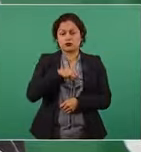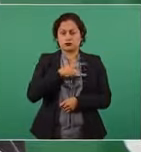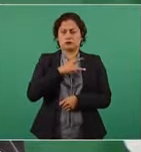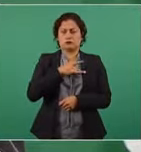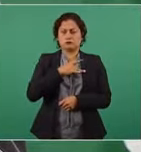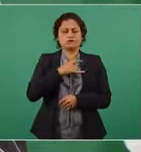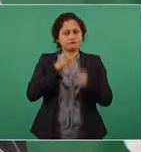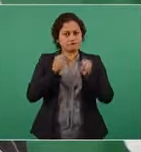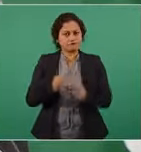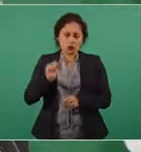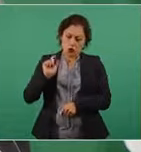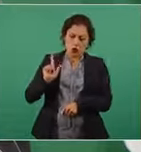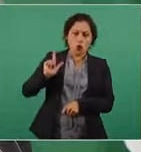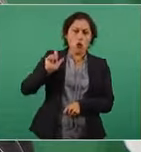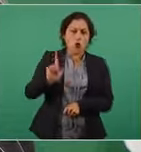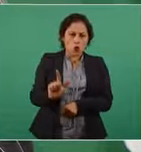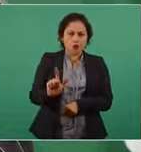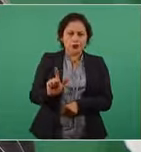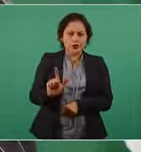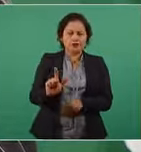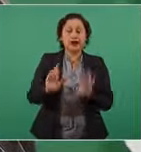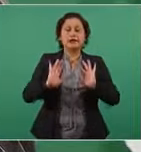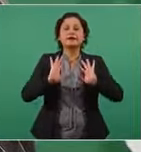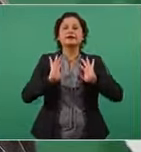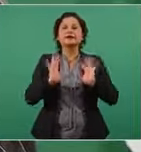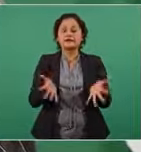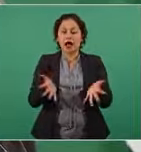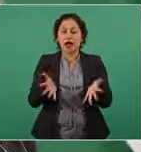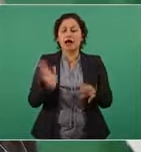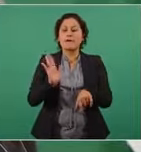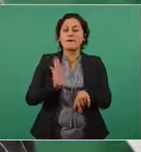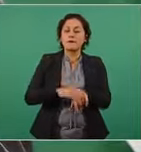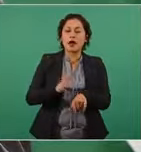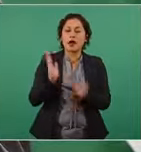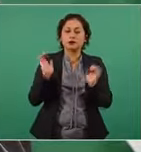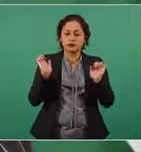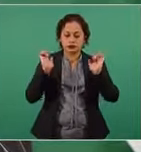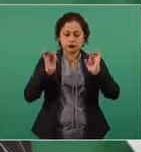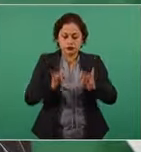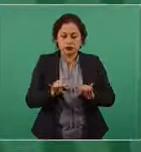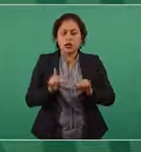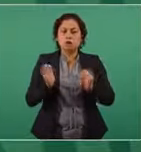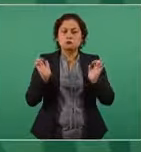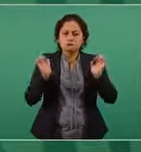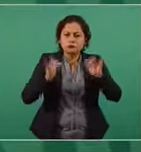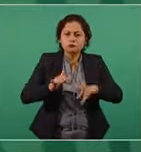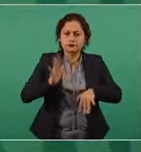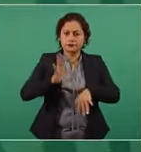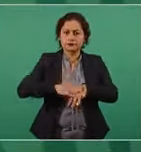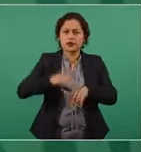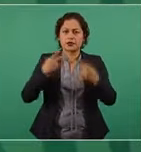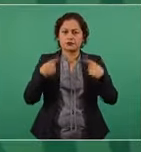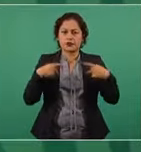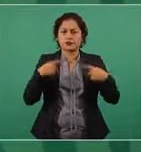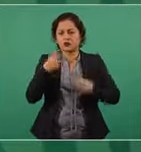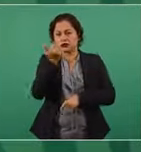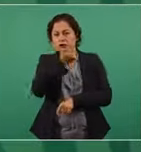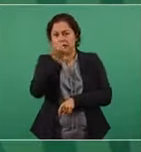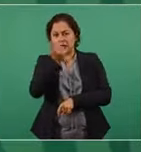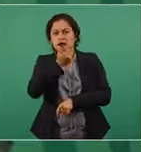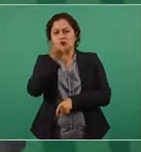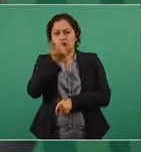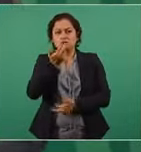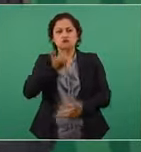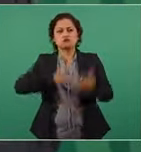próximo va a empezar a incrementarse el número de